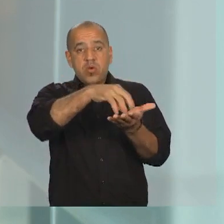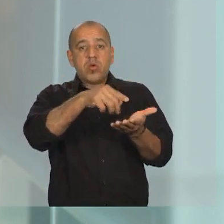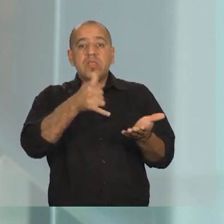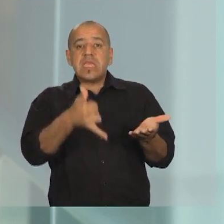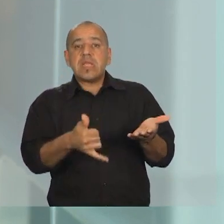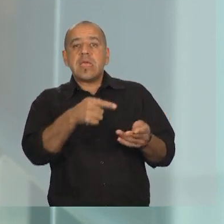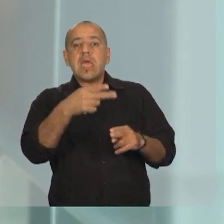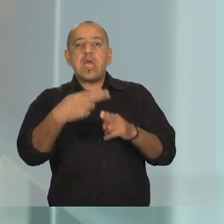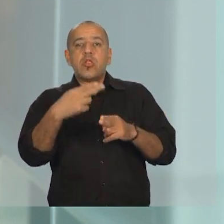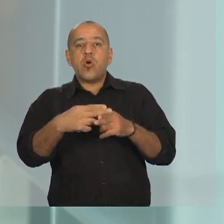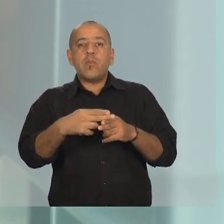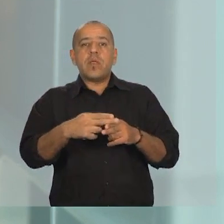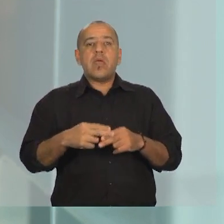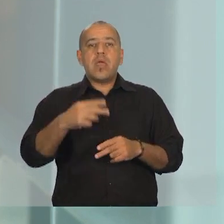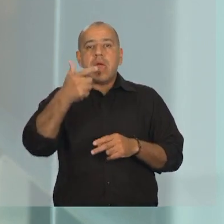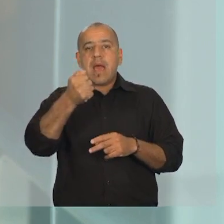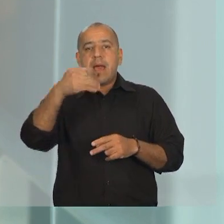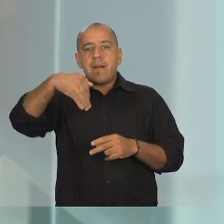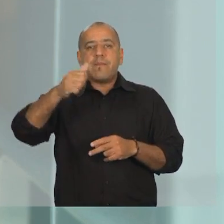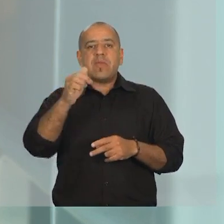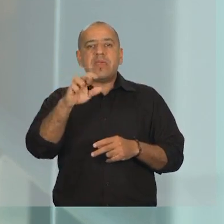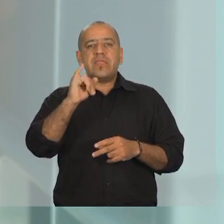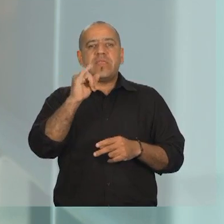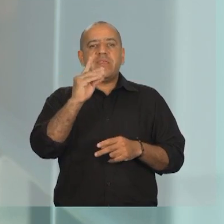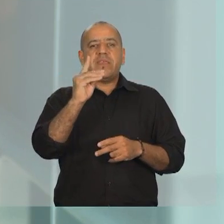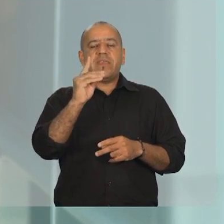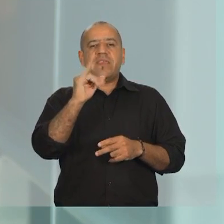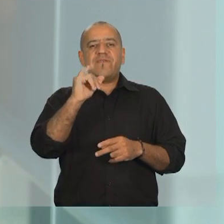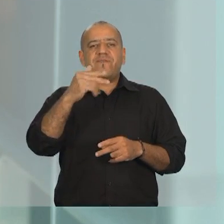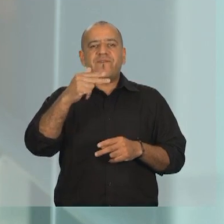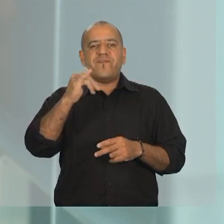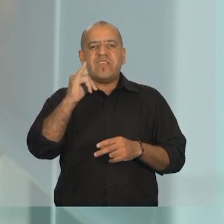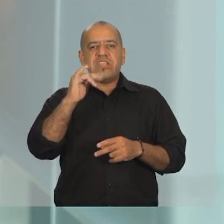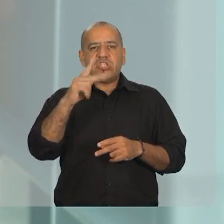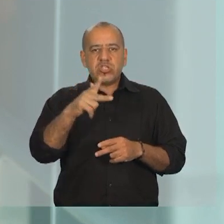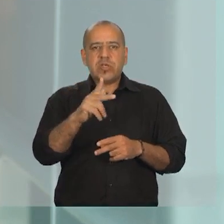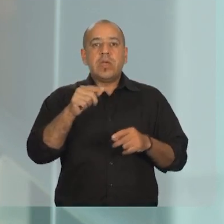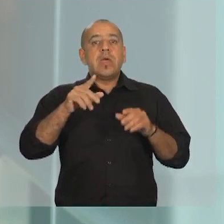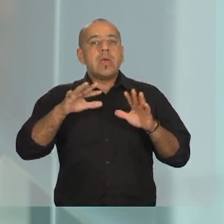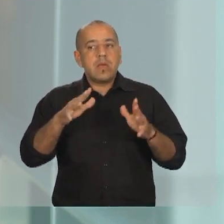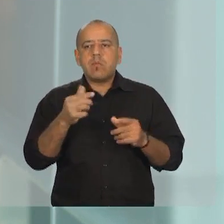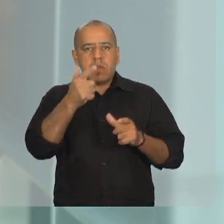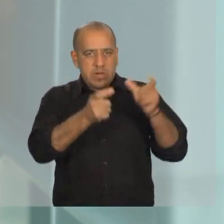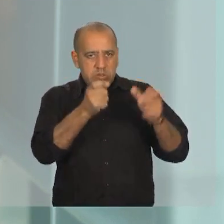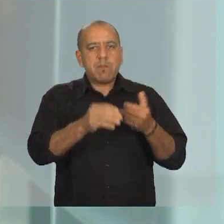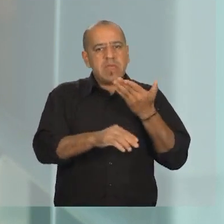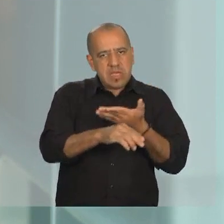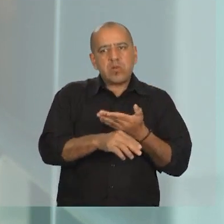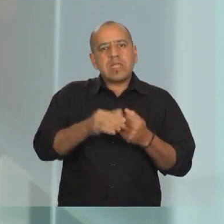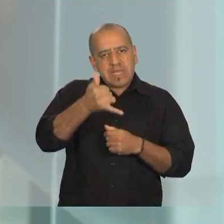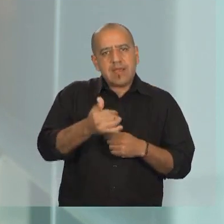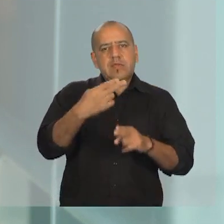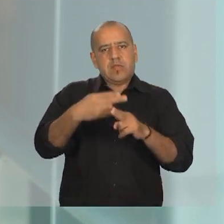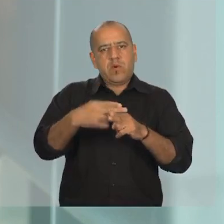llevará el nombre de Mordejai Anilevich, atendiendo a una iniciativa ciudadana presentada tiempo atrás.